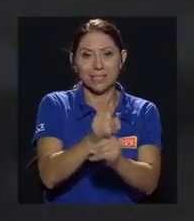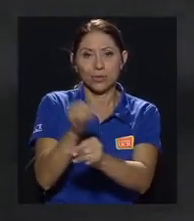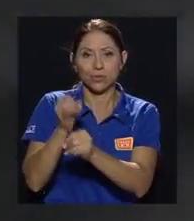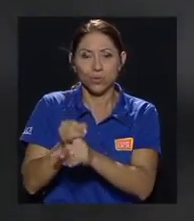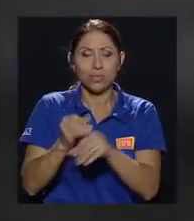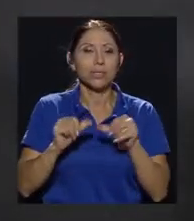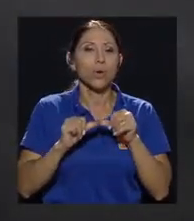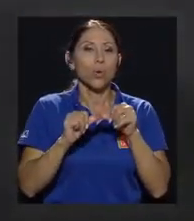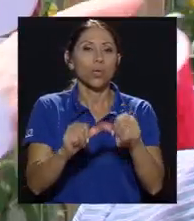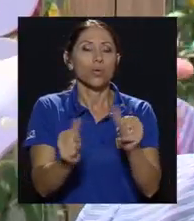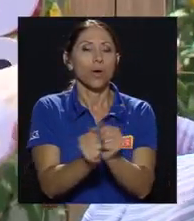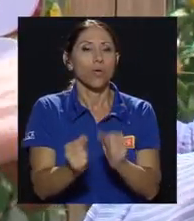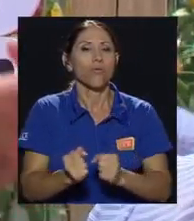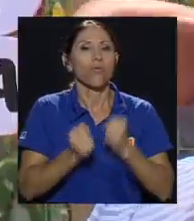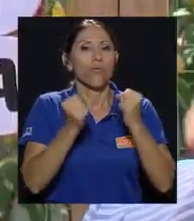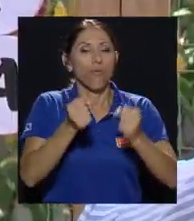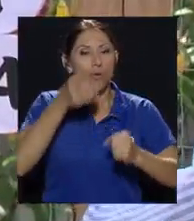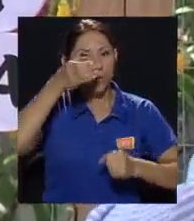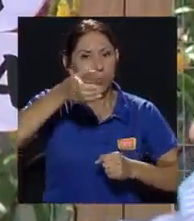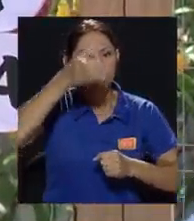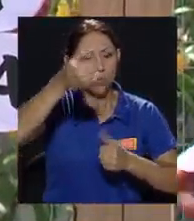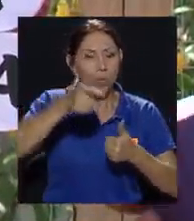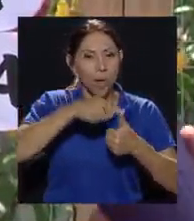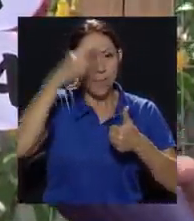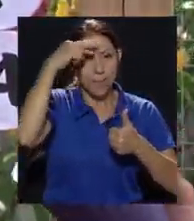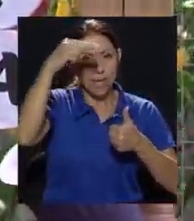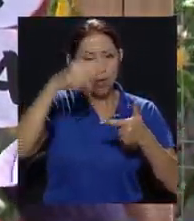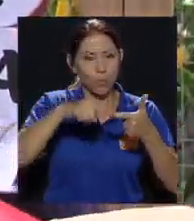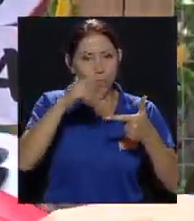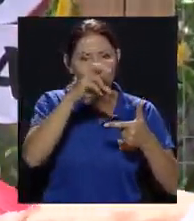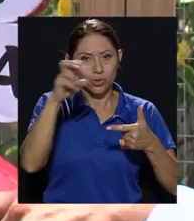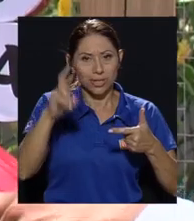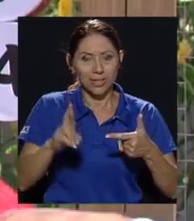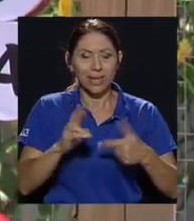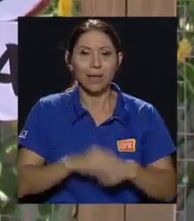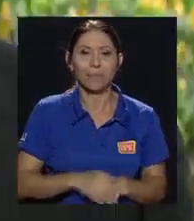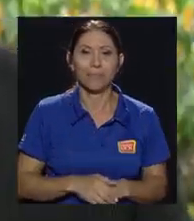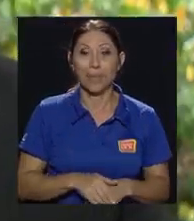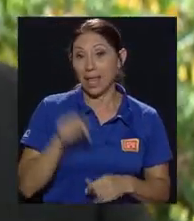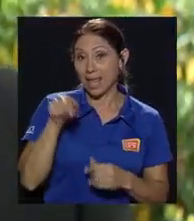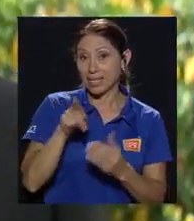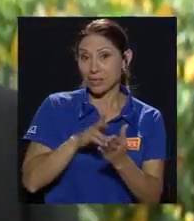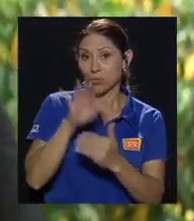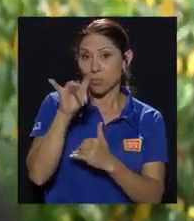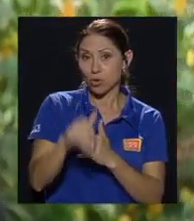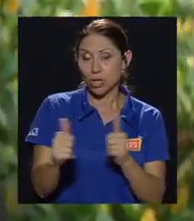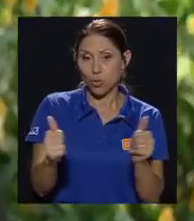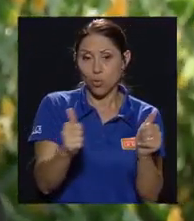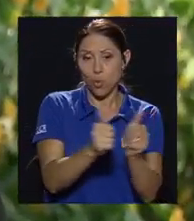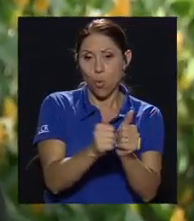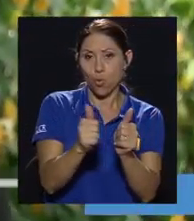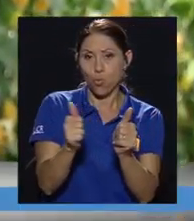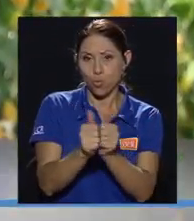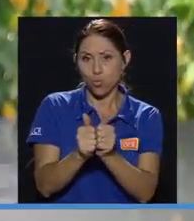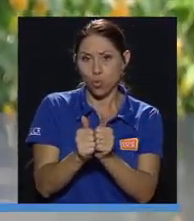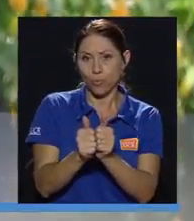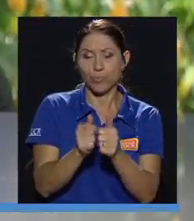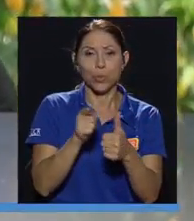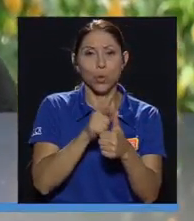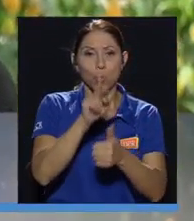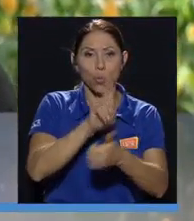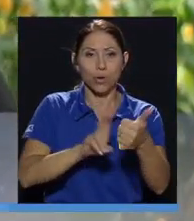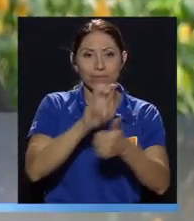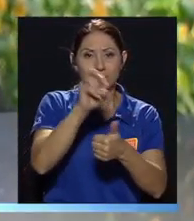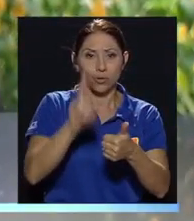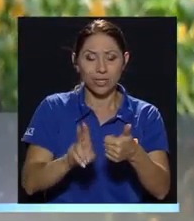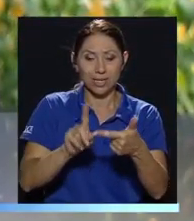continúan con el fortalecimiento cultural entre México y Costa Rica. Este es un proyecto conjunto entre la Universidad de Costa